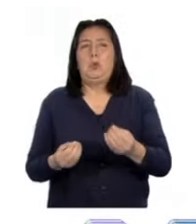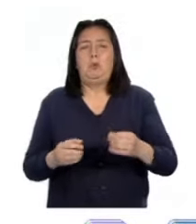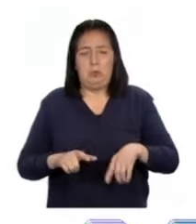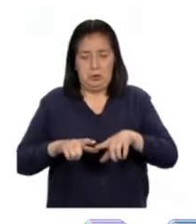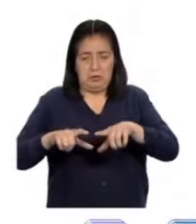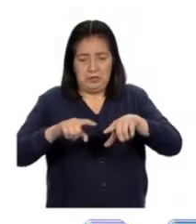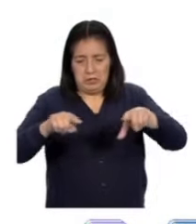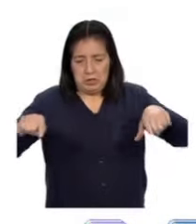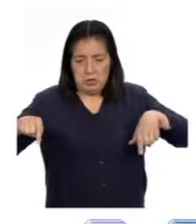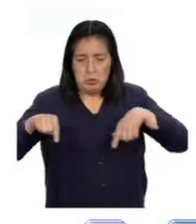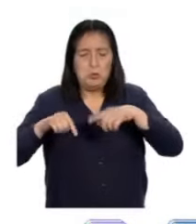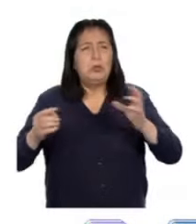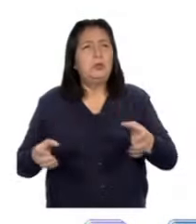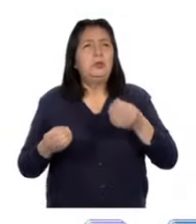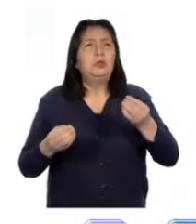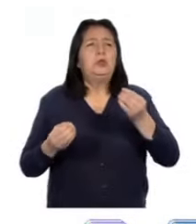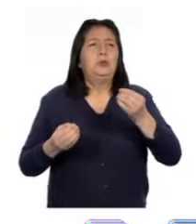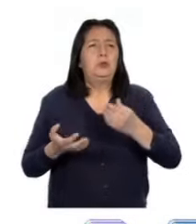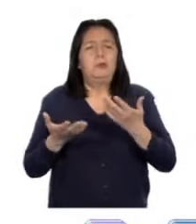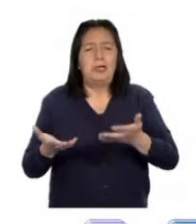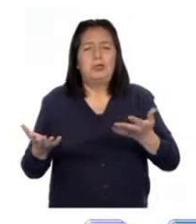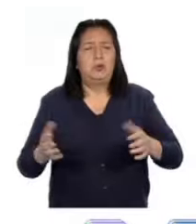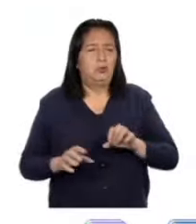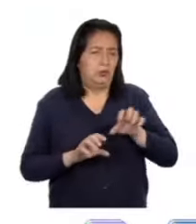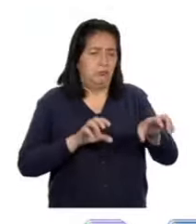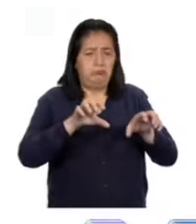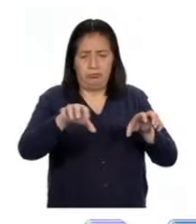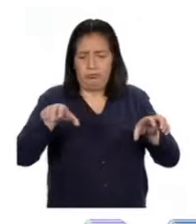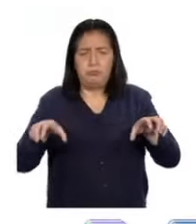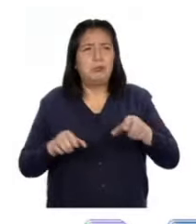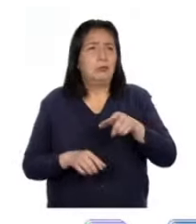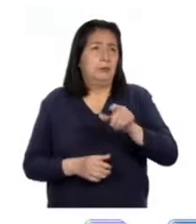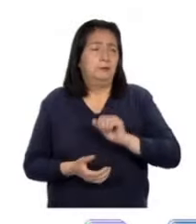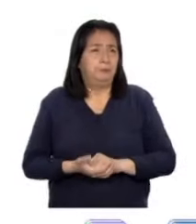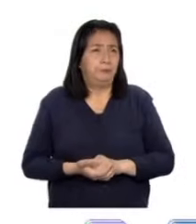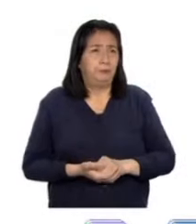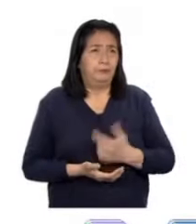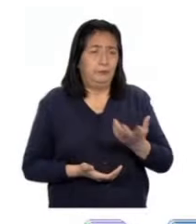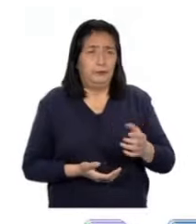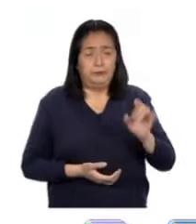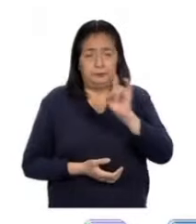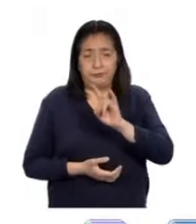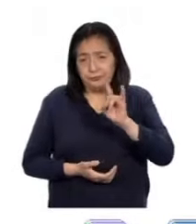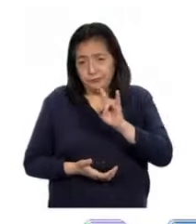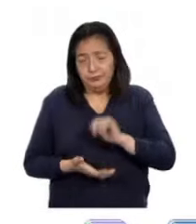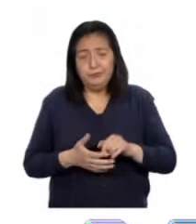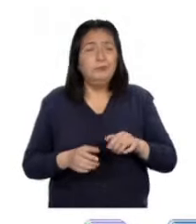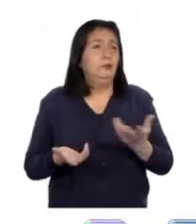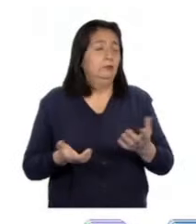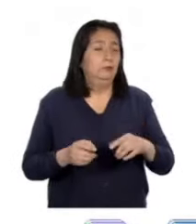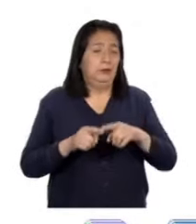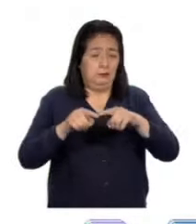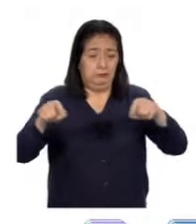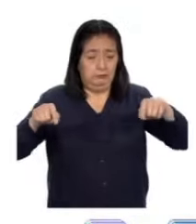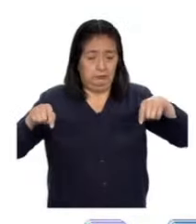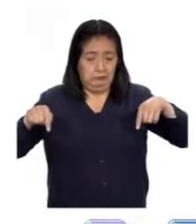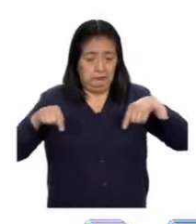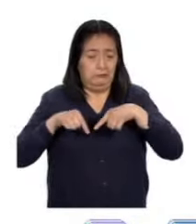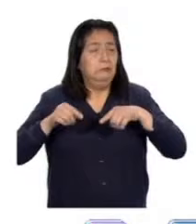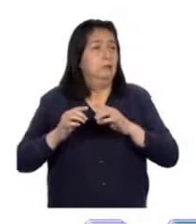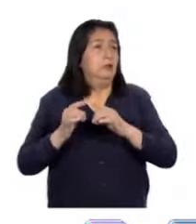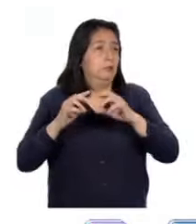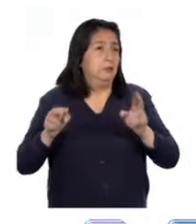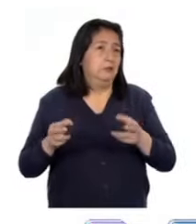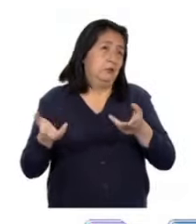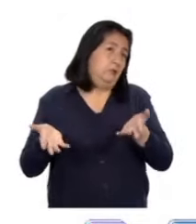y cómo están distribuidas las cosas en él. Si usamos una mesa cuadrada quedaría así, lo cual sería